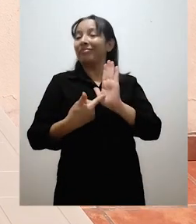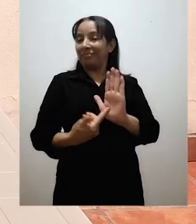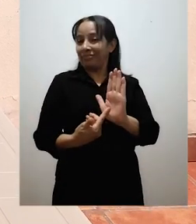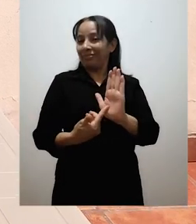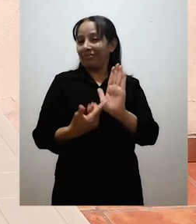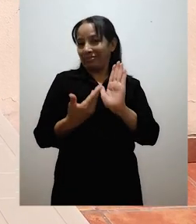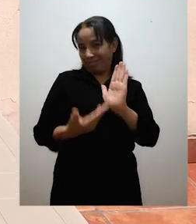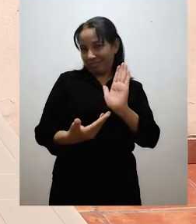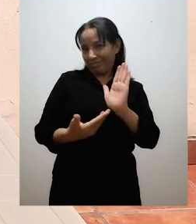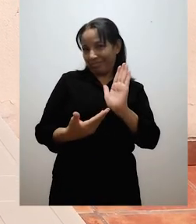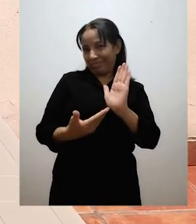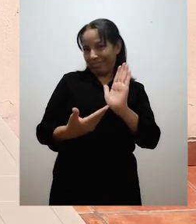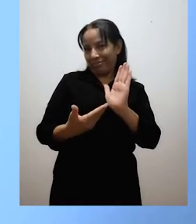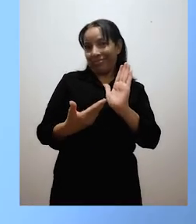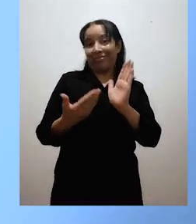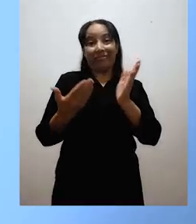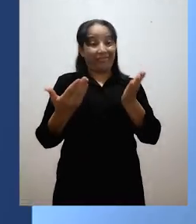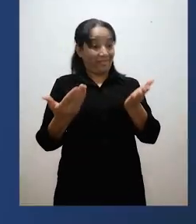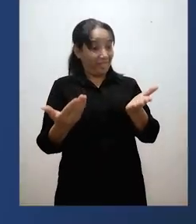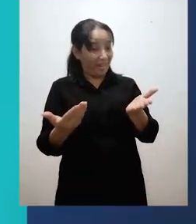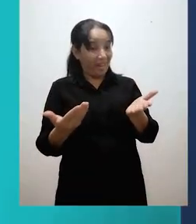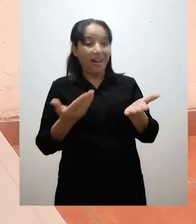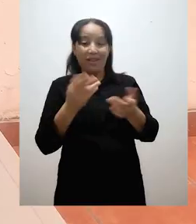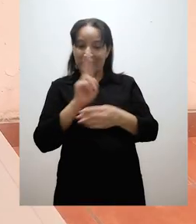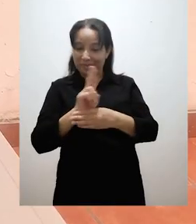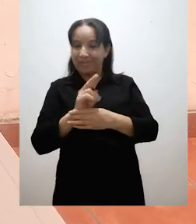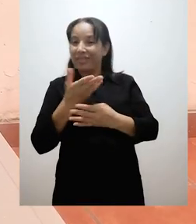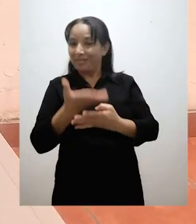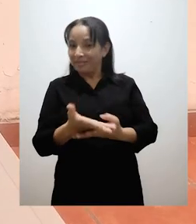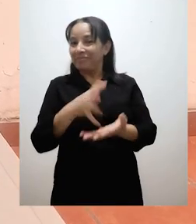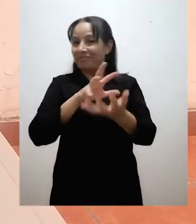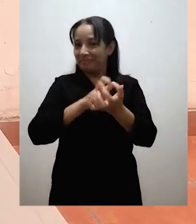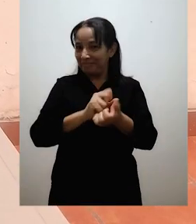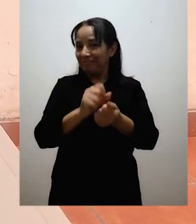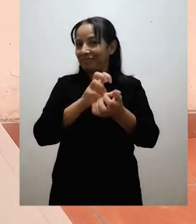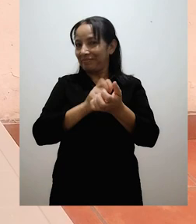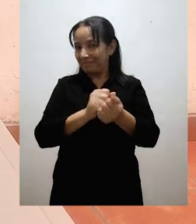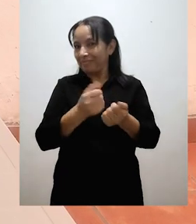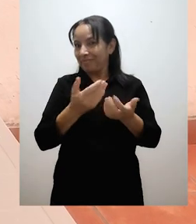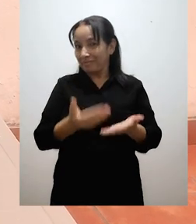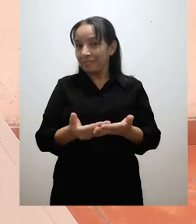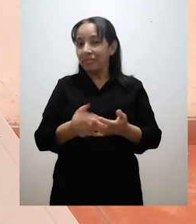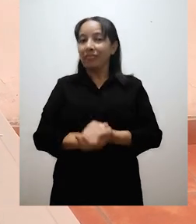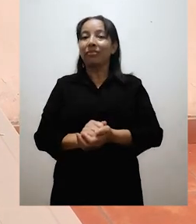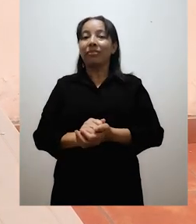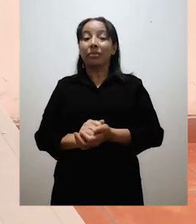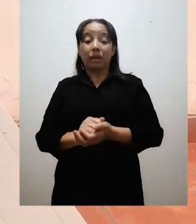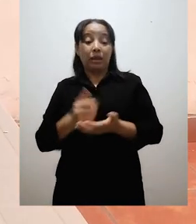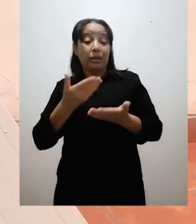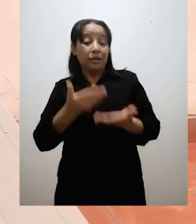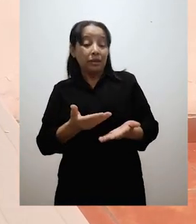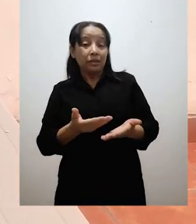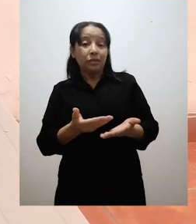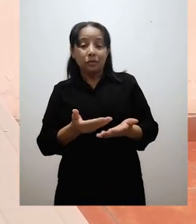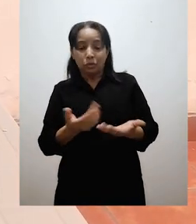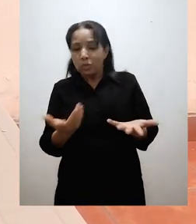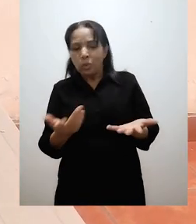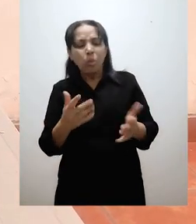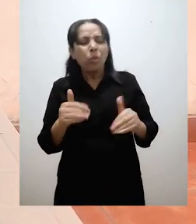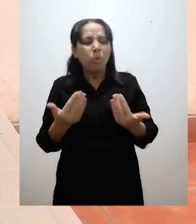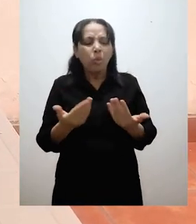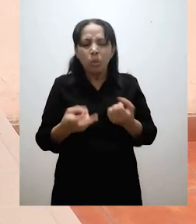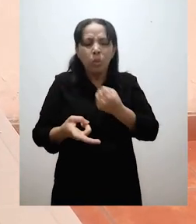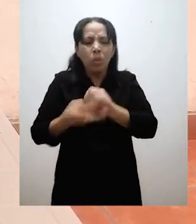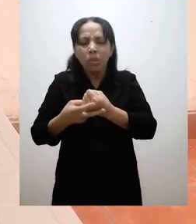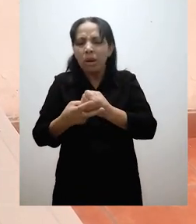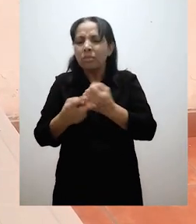nuestra plastilina casera. Y para poder conservar nuestra plastilina casera, vamos a necesitar una pana